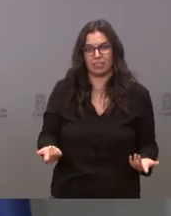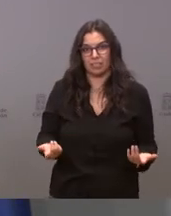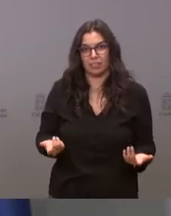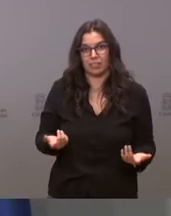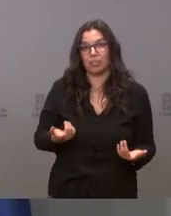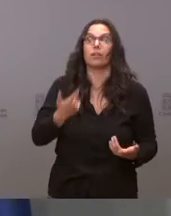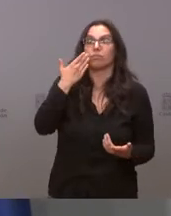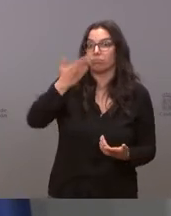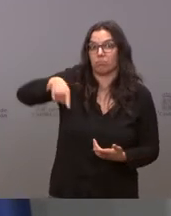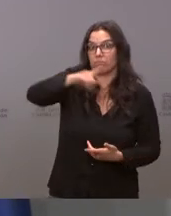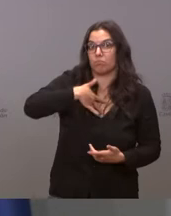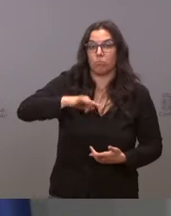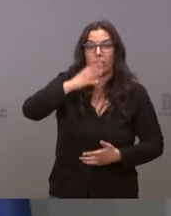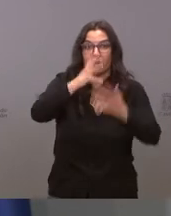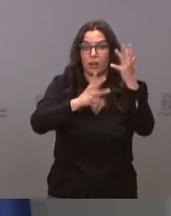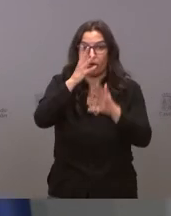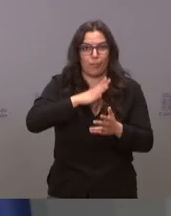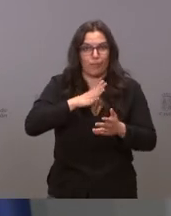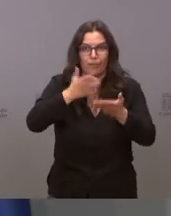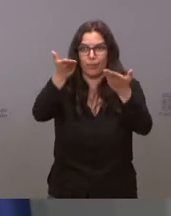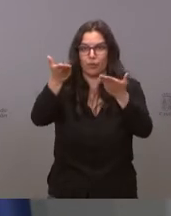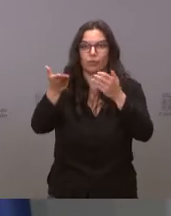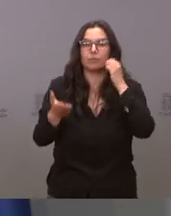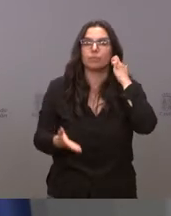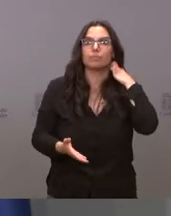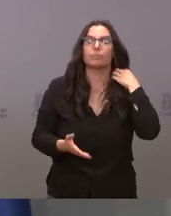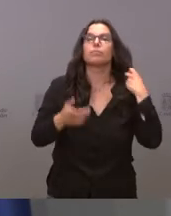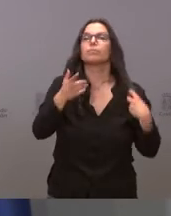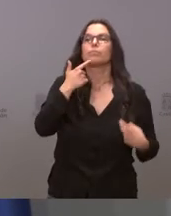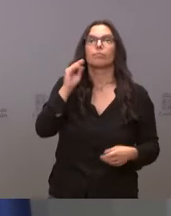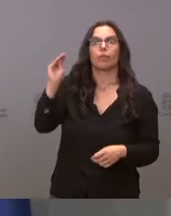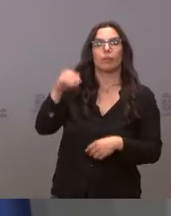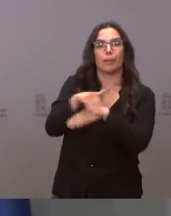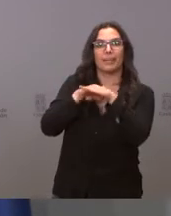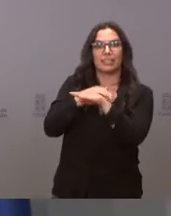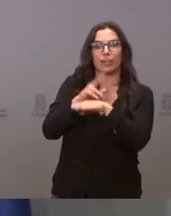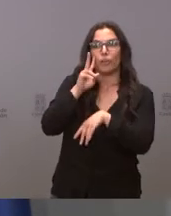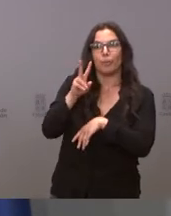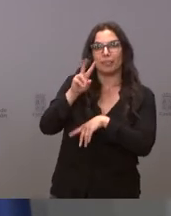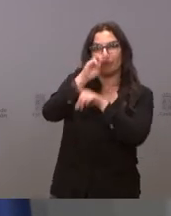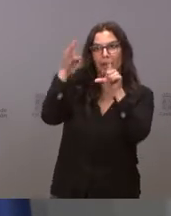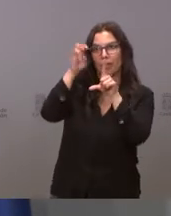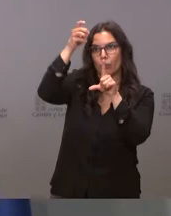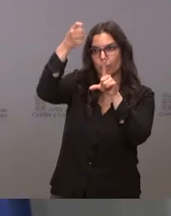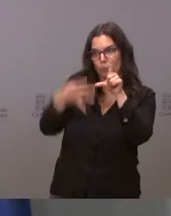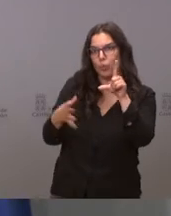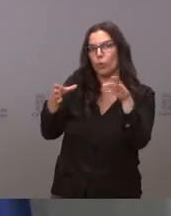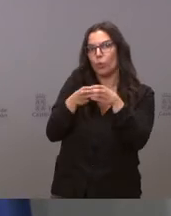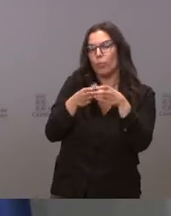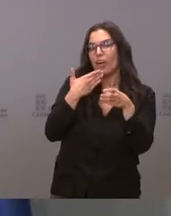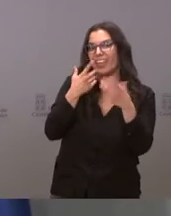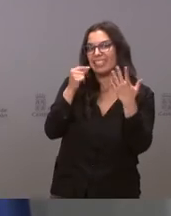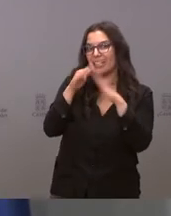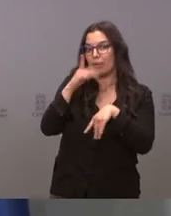vayan ustedes por favor a los datos del ministerio de la campaña de vacunación y vean en el grupo de mayores de 60% que población